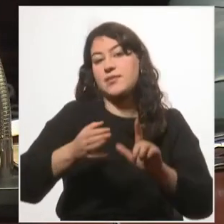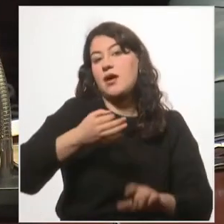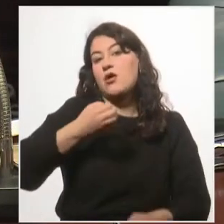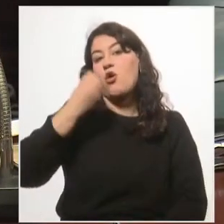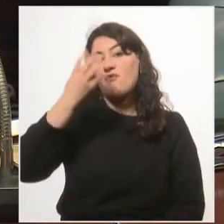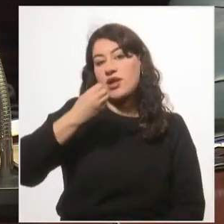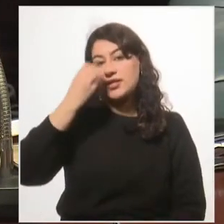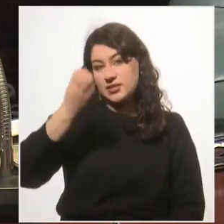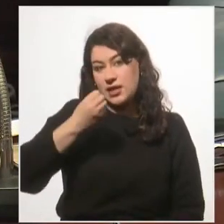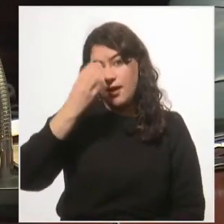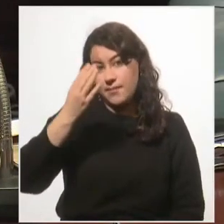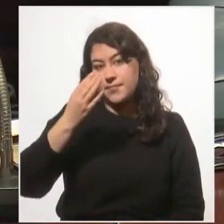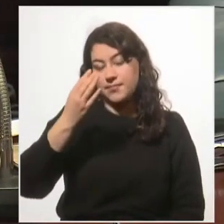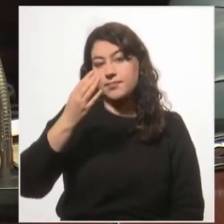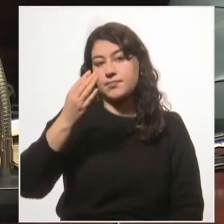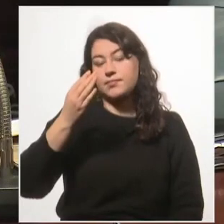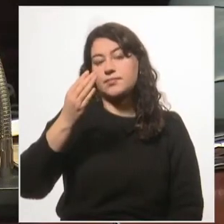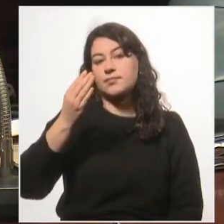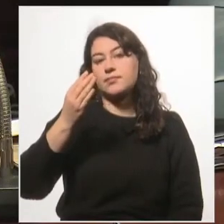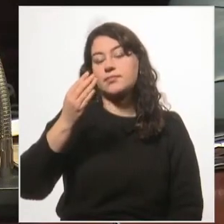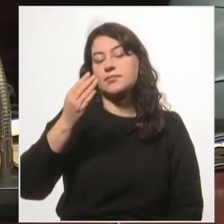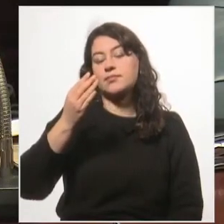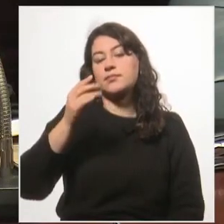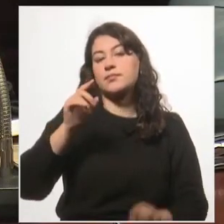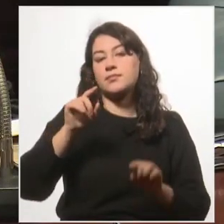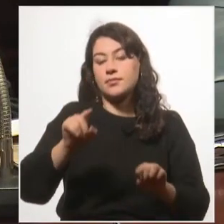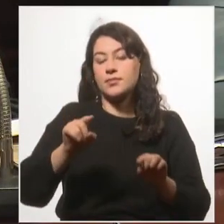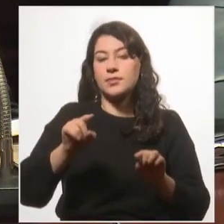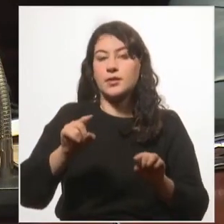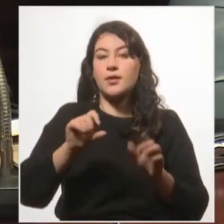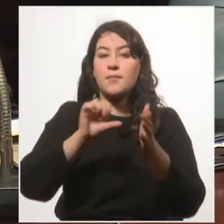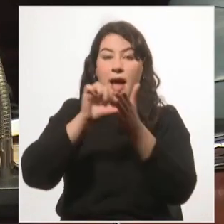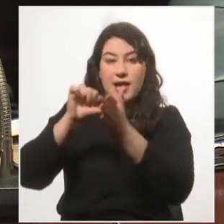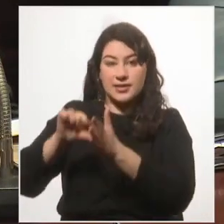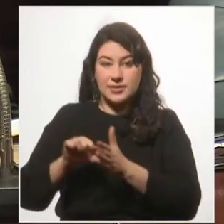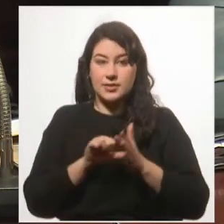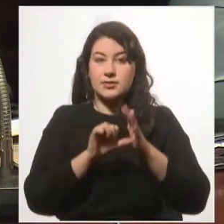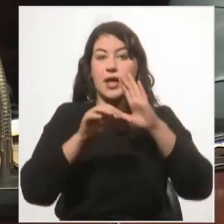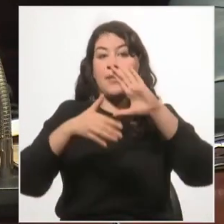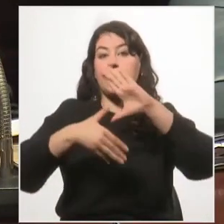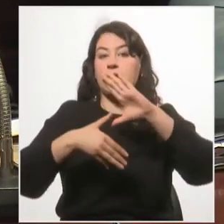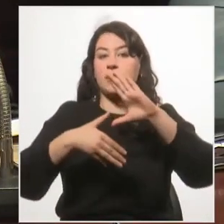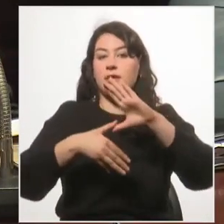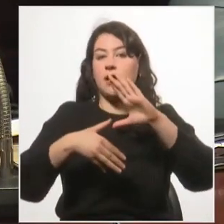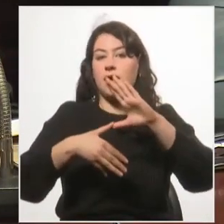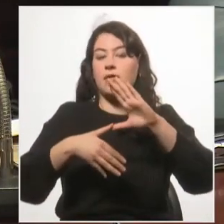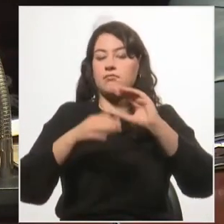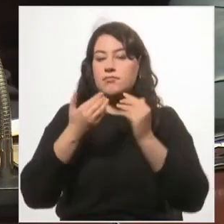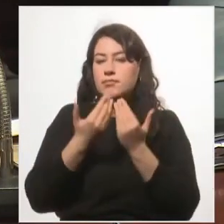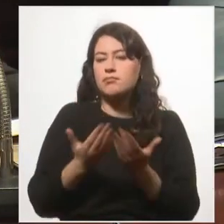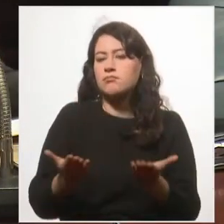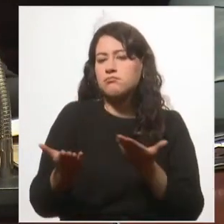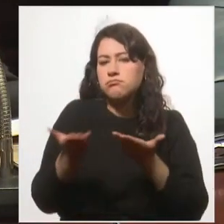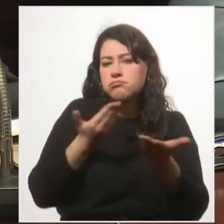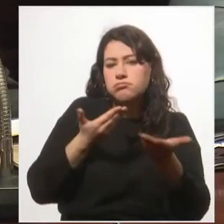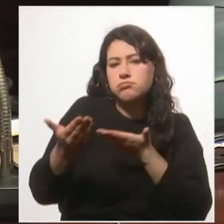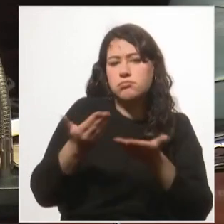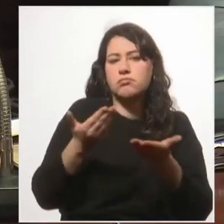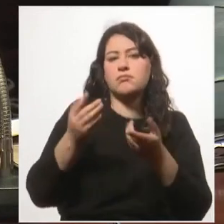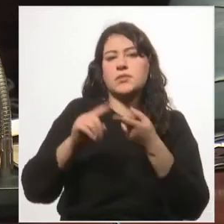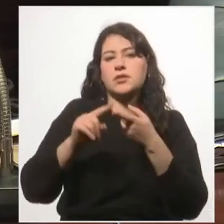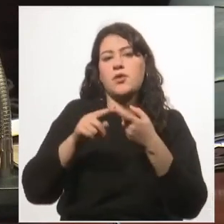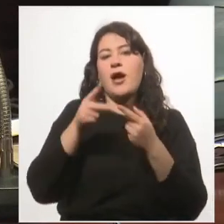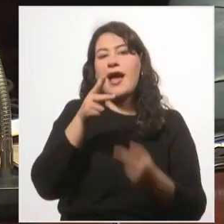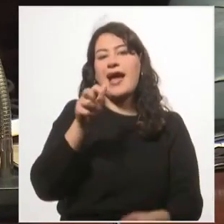panamericana, en que los países de América sentaron los principios como el herrerismo